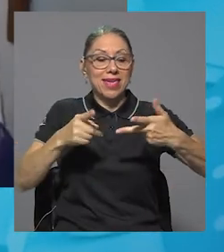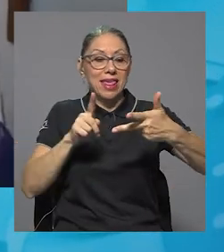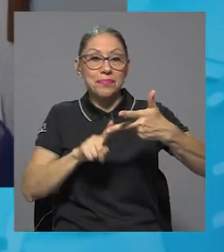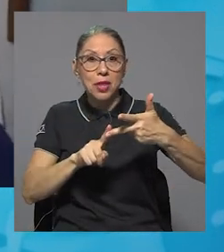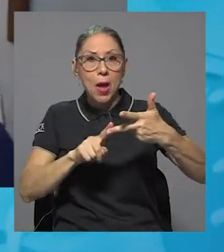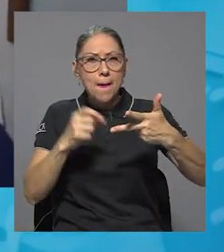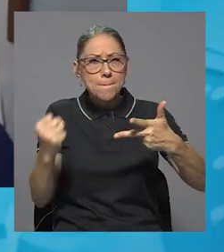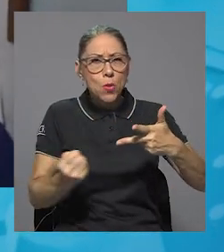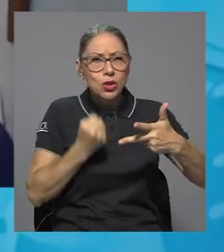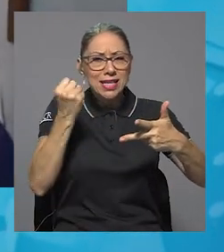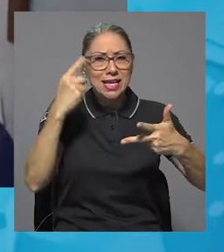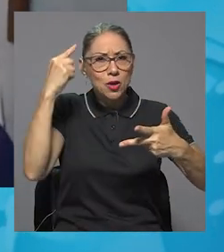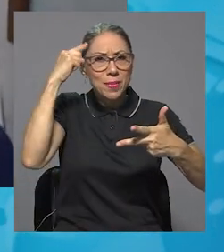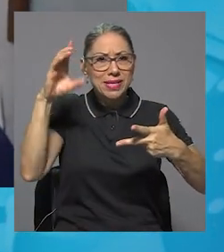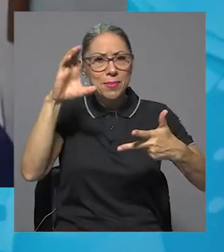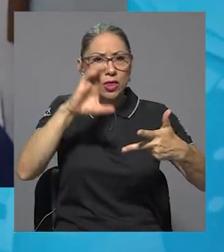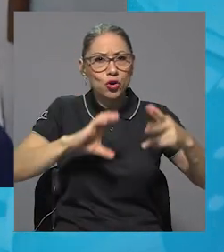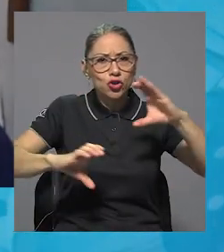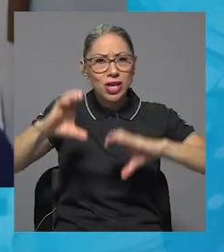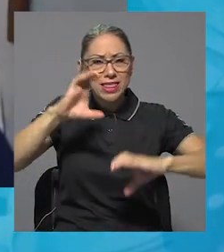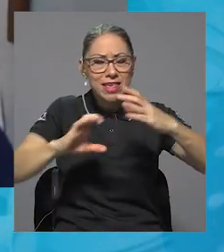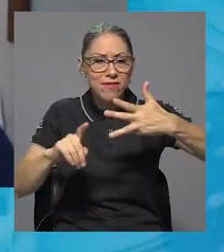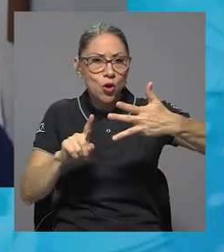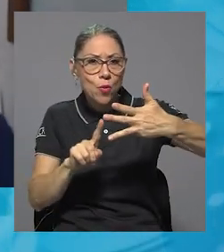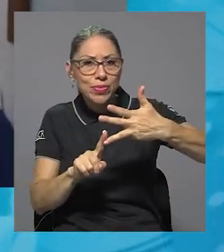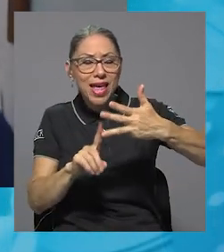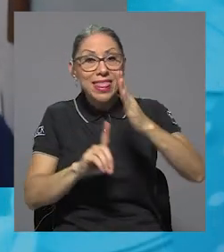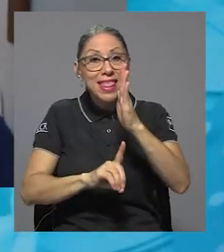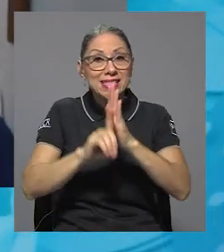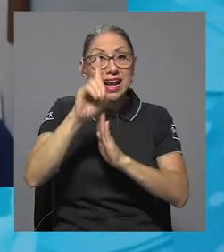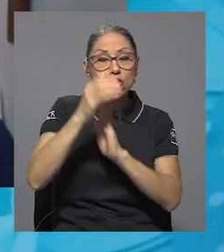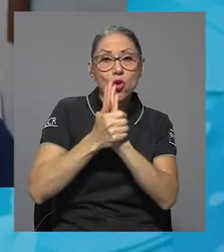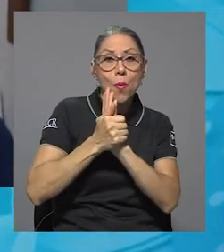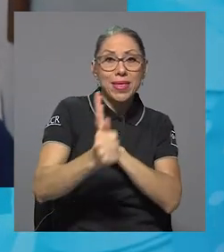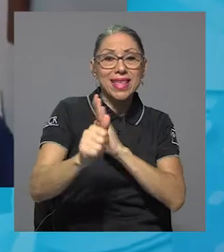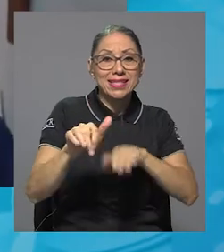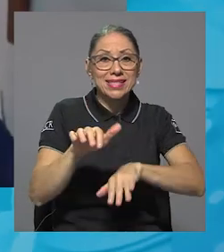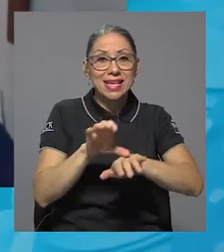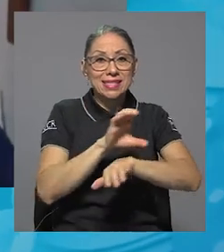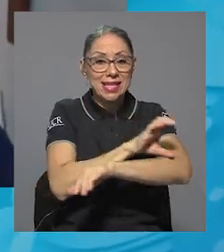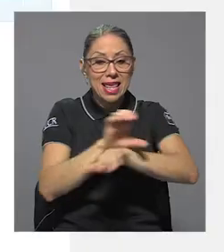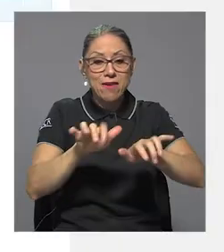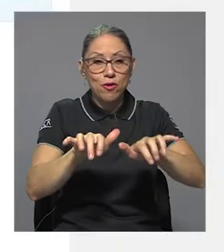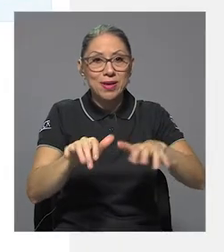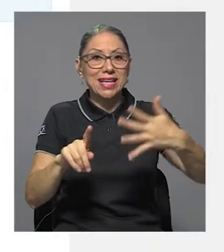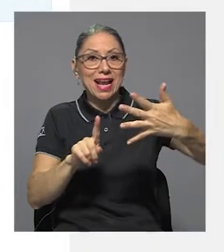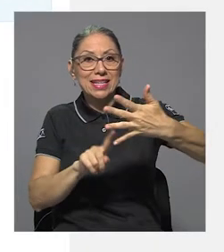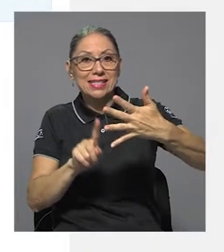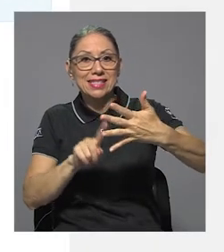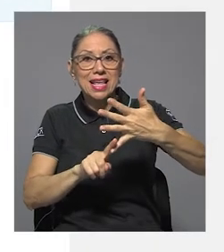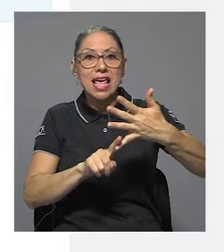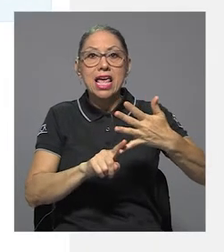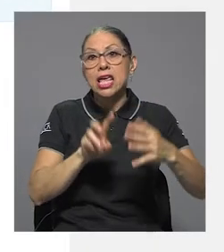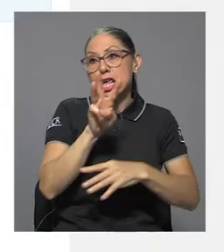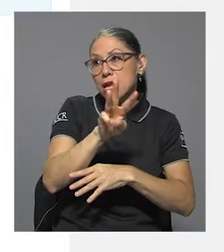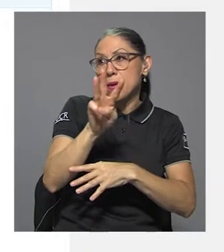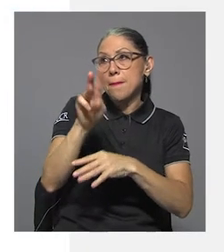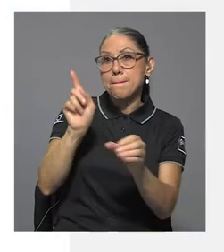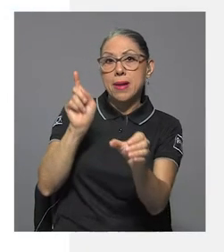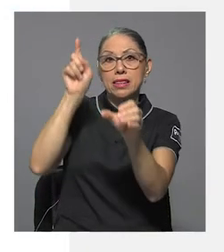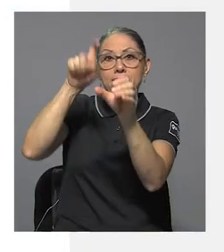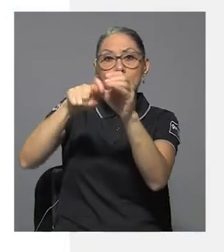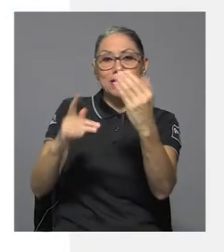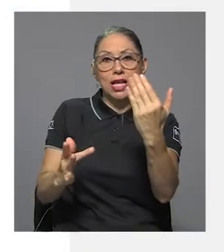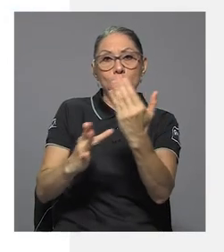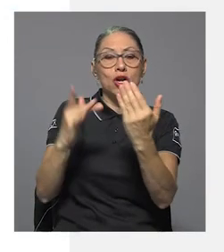potenciación del pensamiento científico, el desarrollo de competencias informacionales y las plataformas tecnológicas